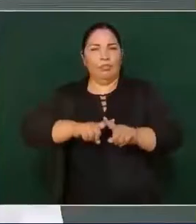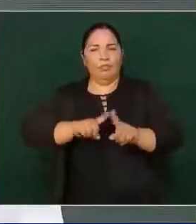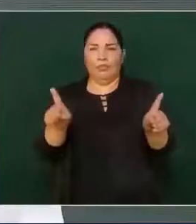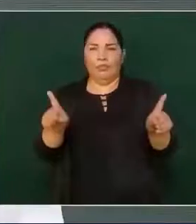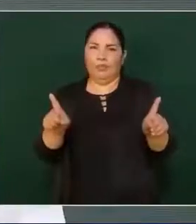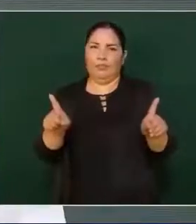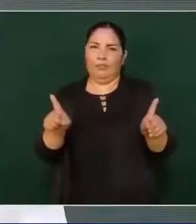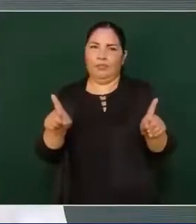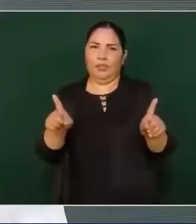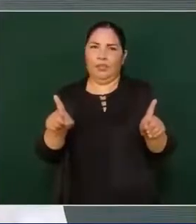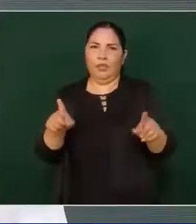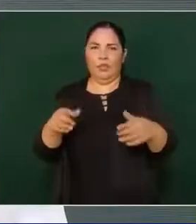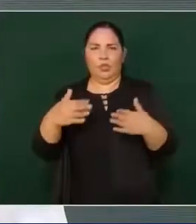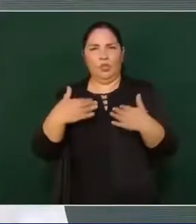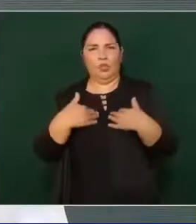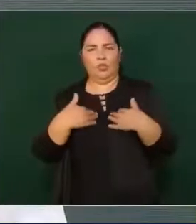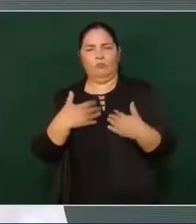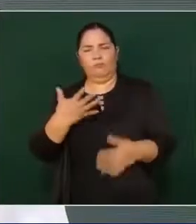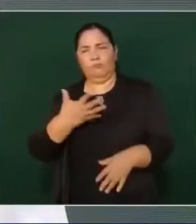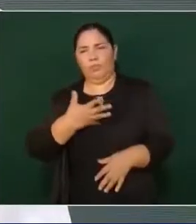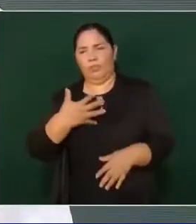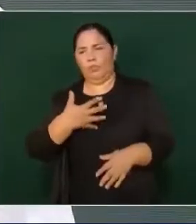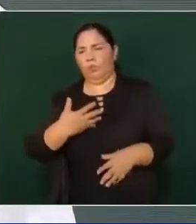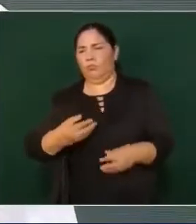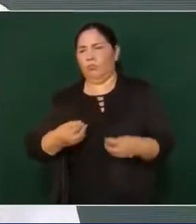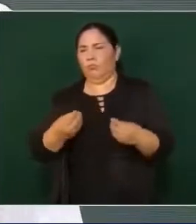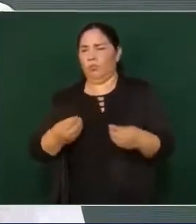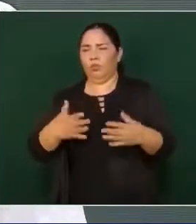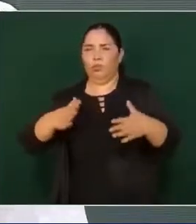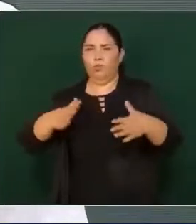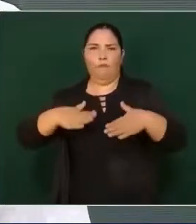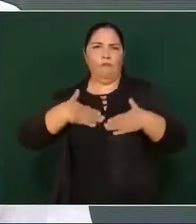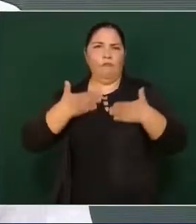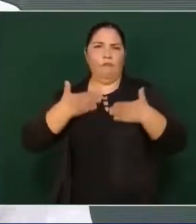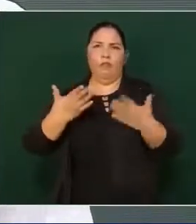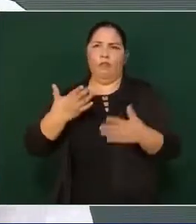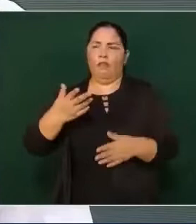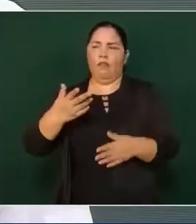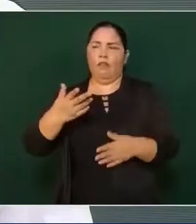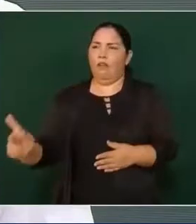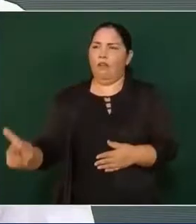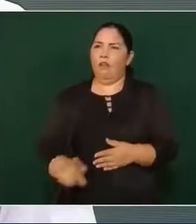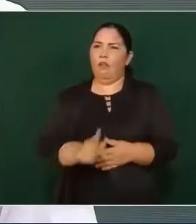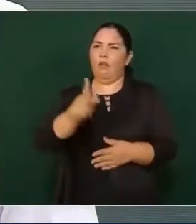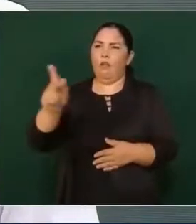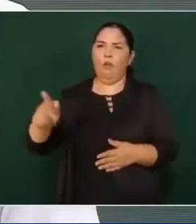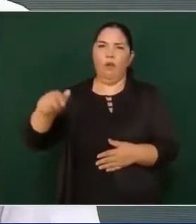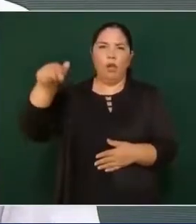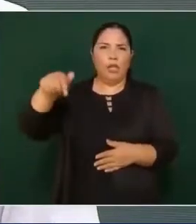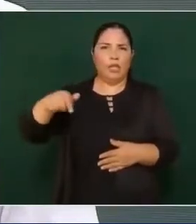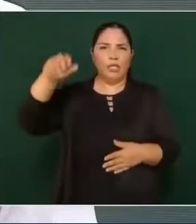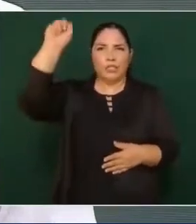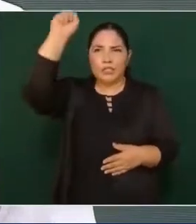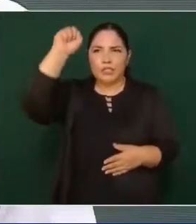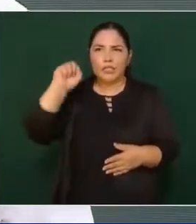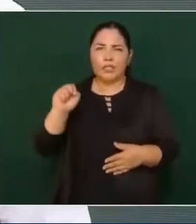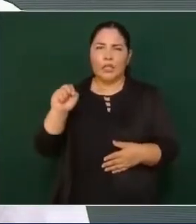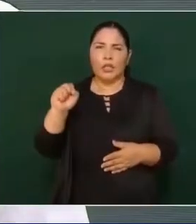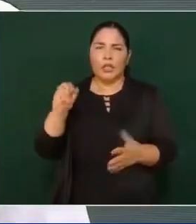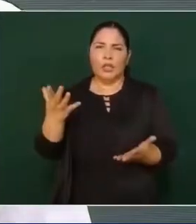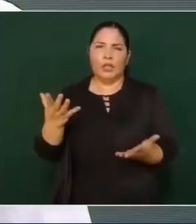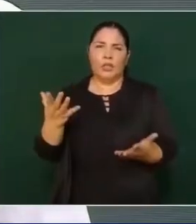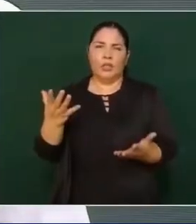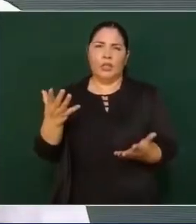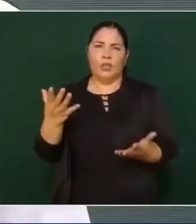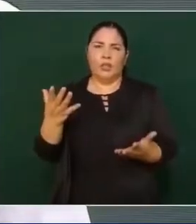Yo tengo mucha confianza en el pueblo, aquí en Sinaloa. Les